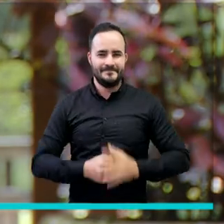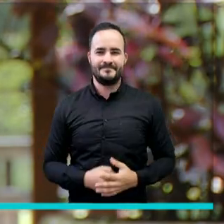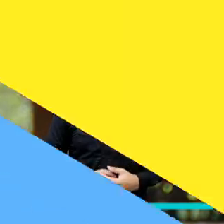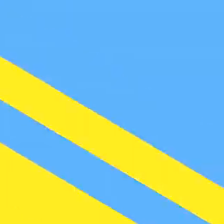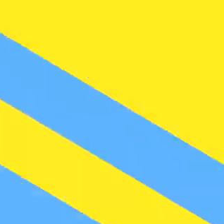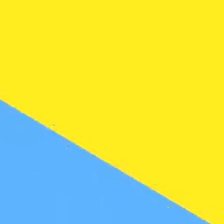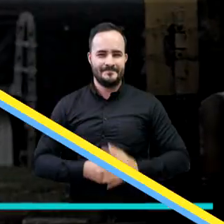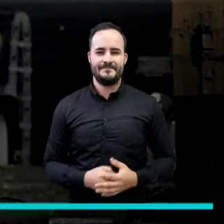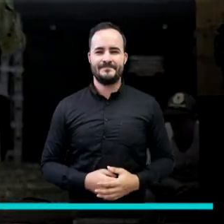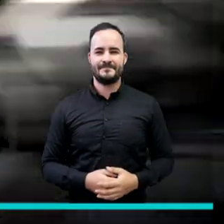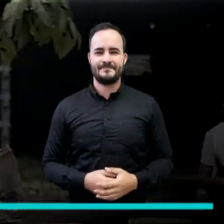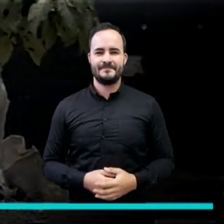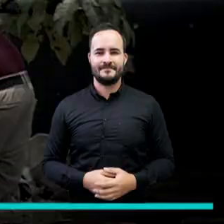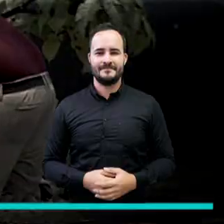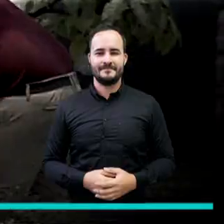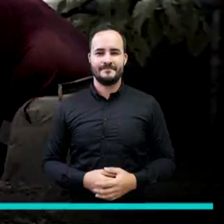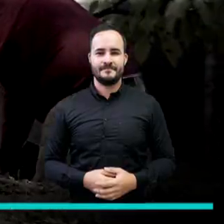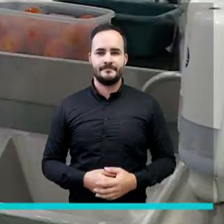su historia.